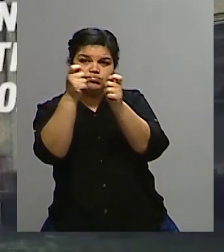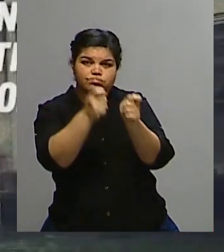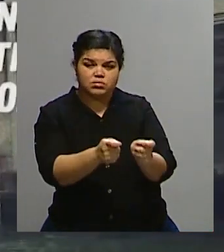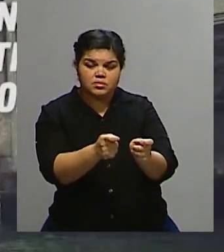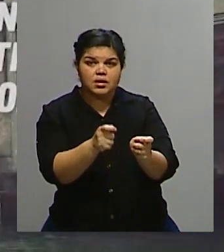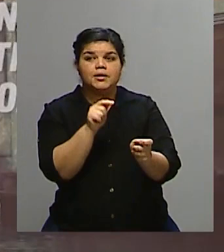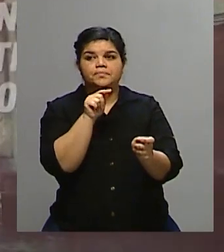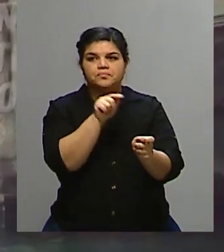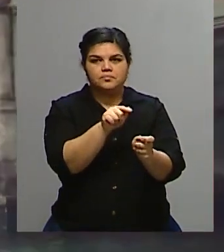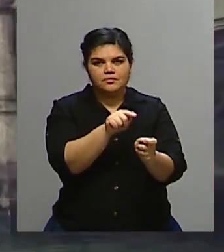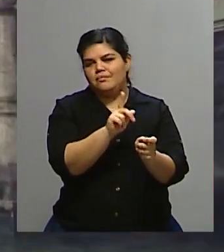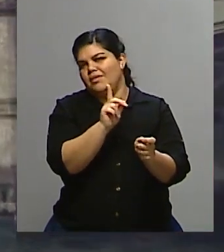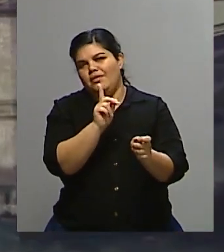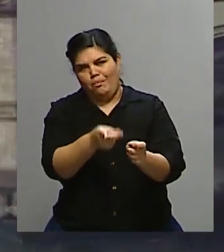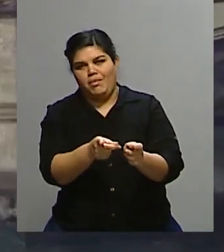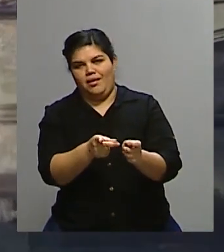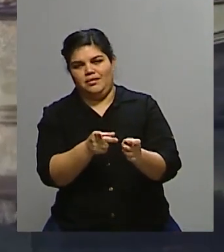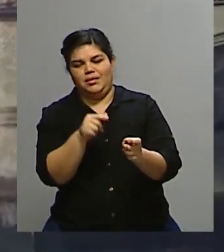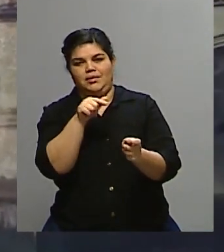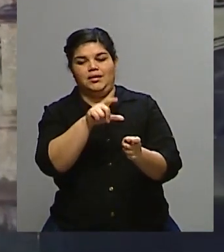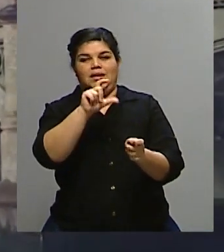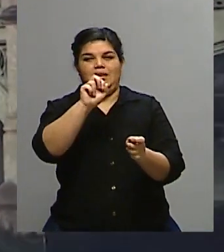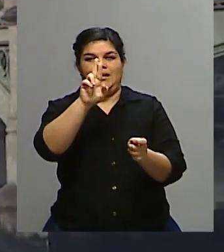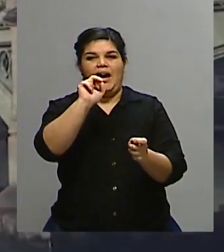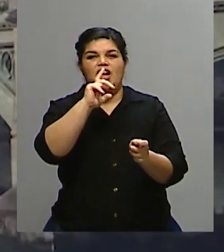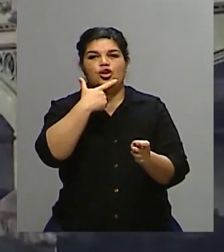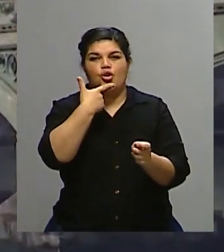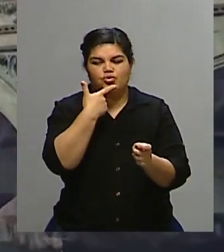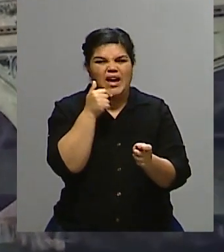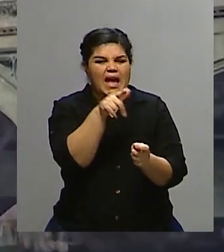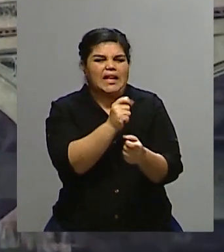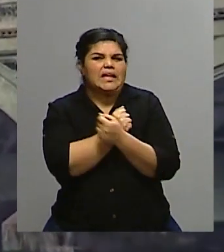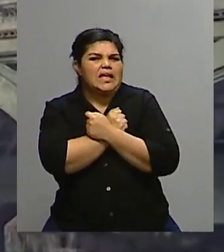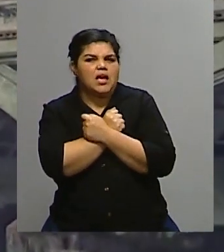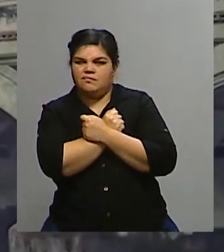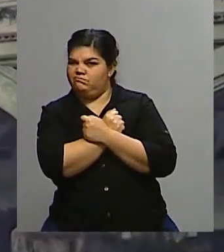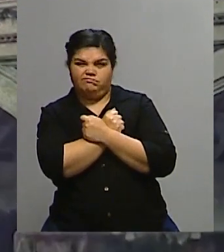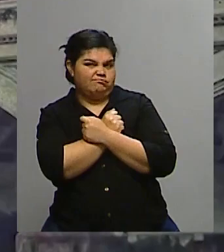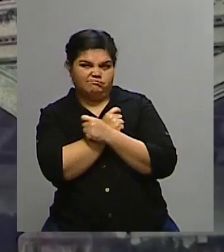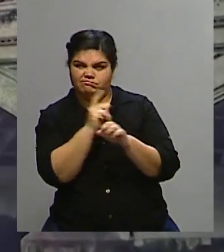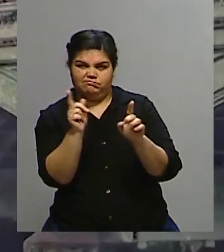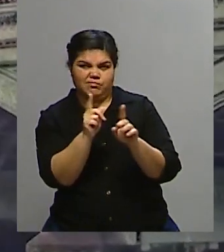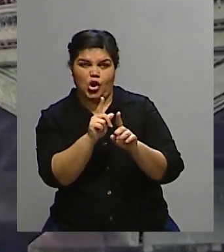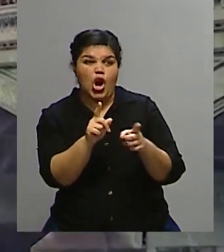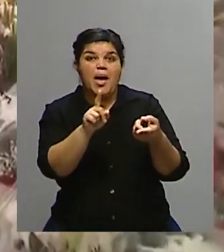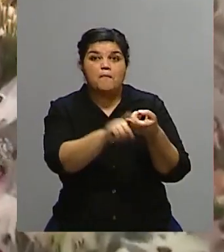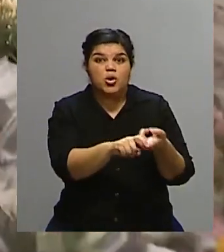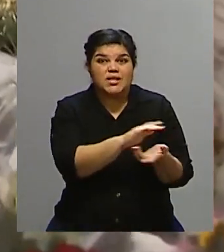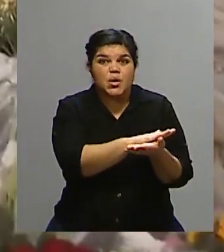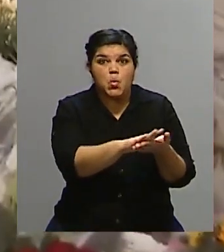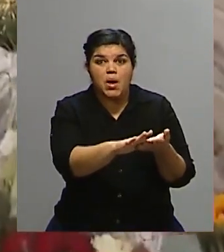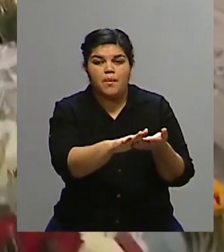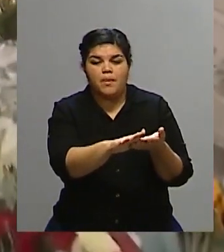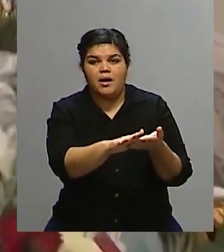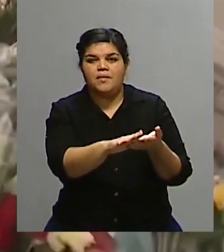Camila, ¿no? Carlos no era un monarca querido y en los últimos, bueno, ya muchos años, 15 años